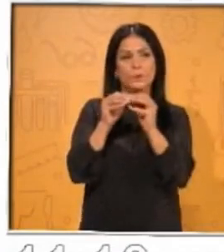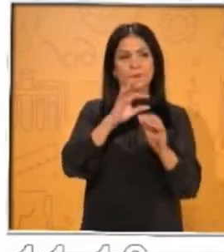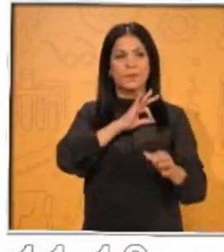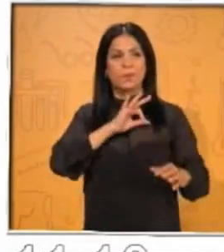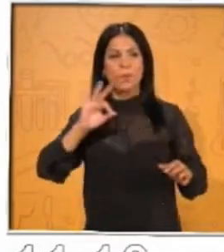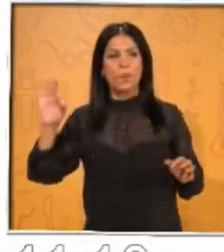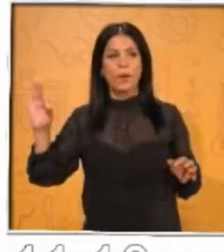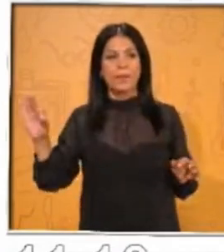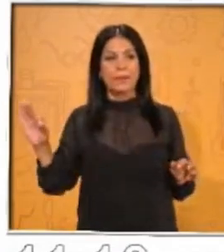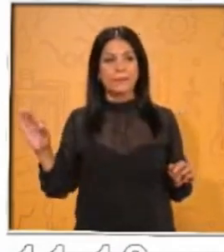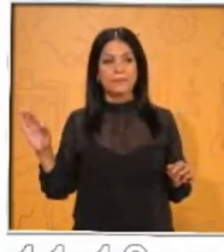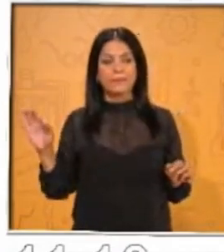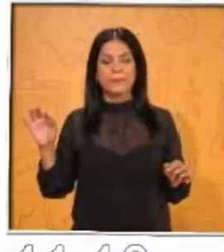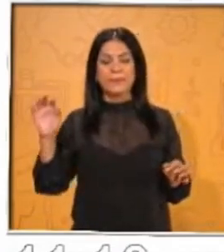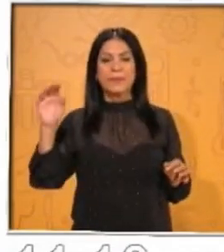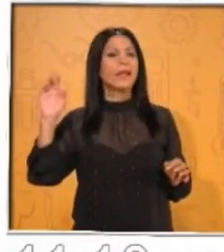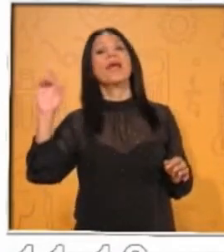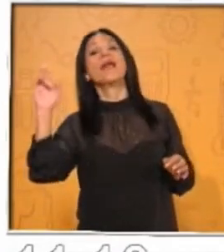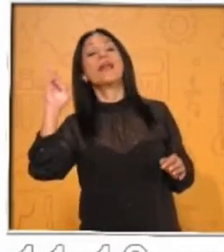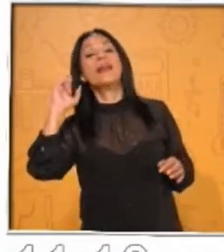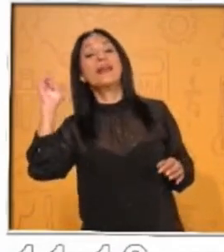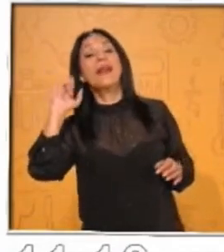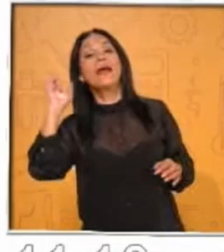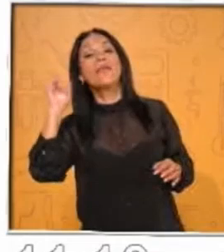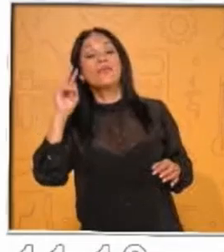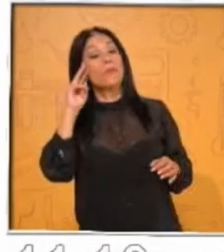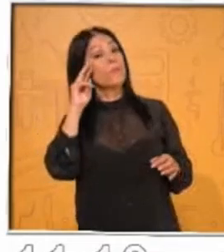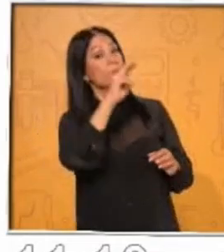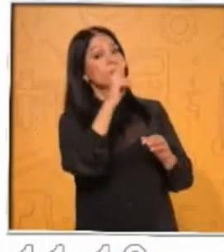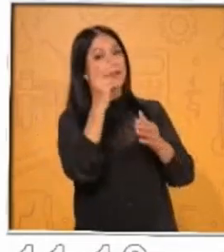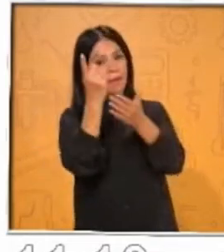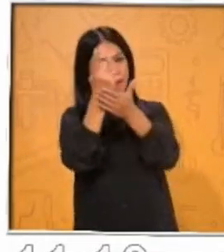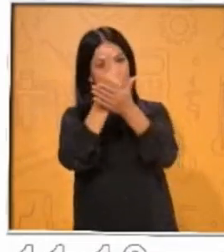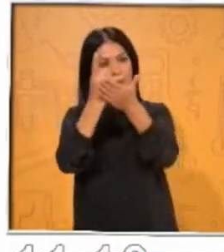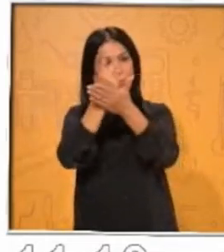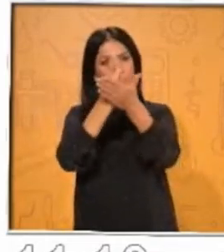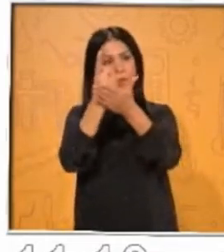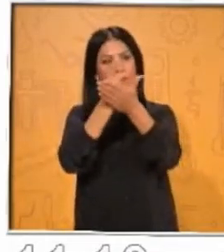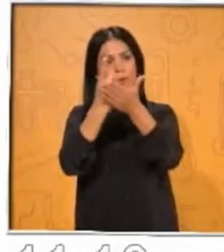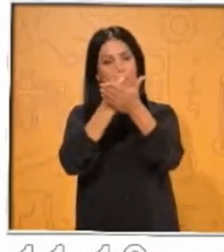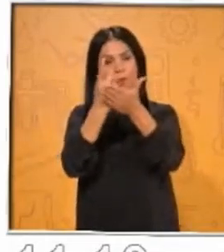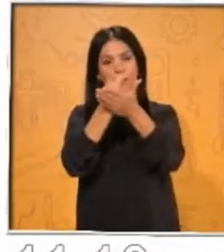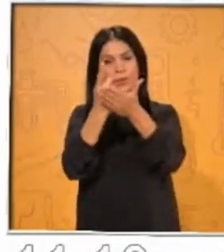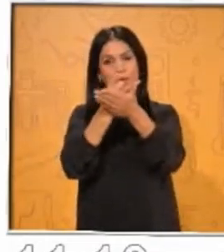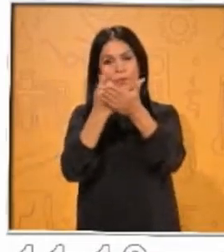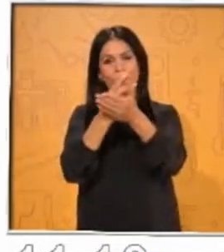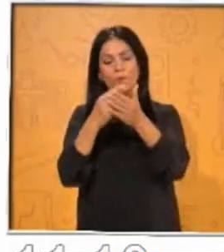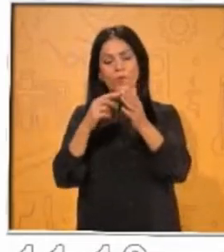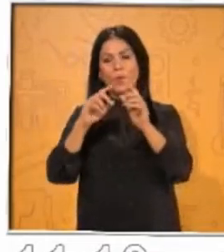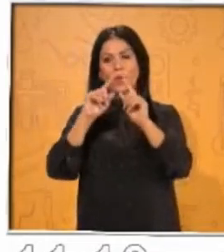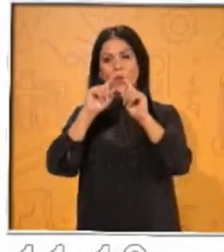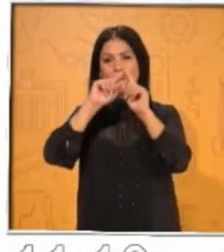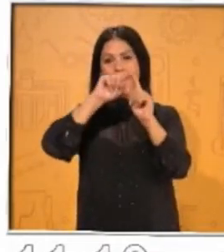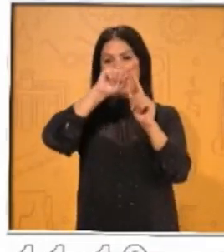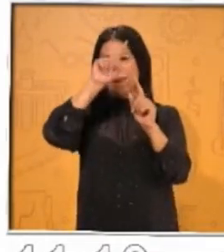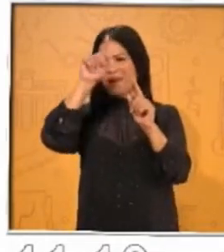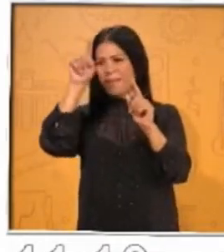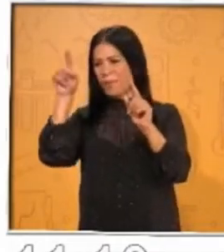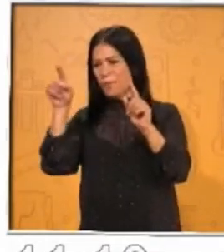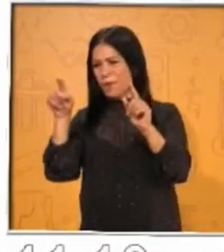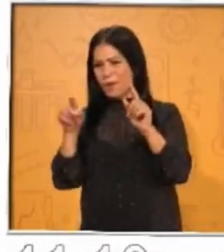radio, nuevamente tenemos la imagen sobre una herradura y además es atraído por unos